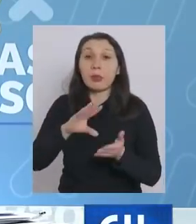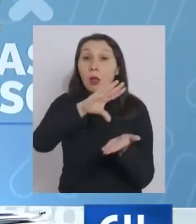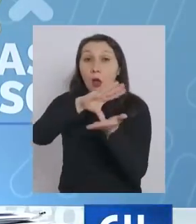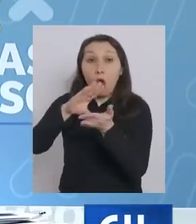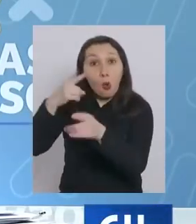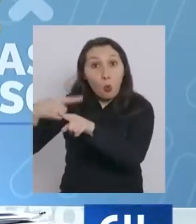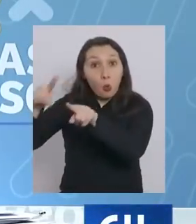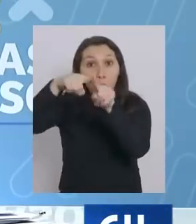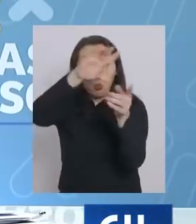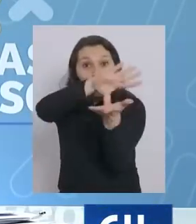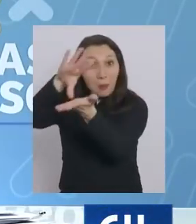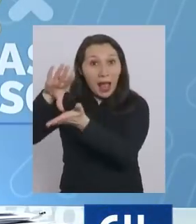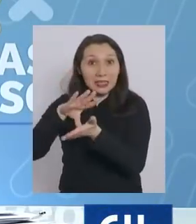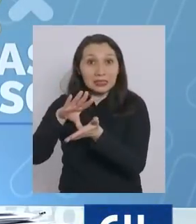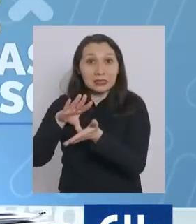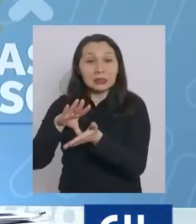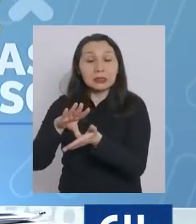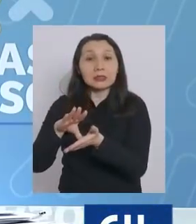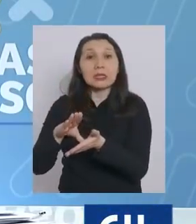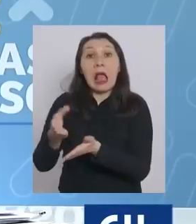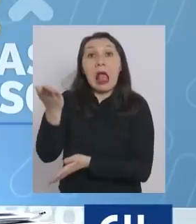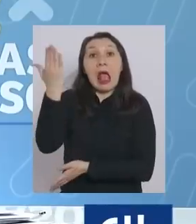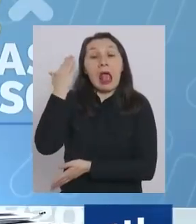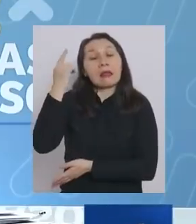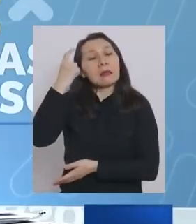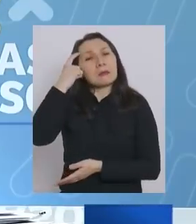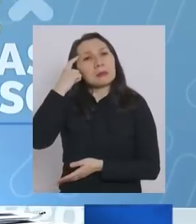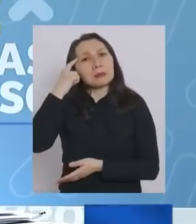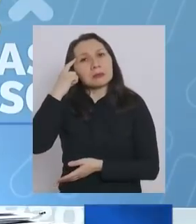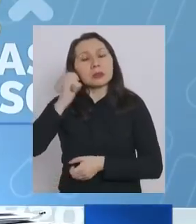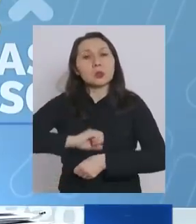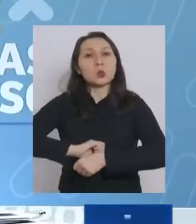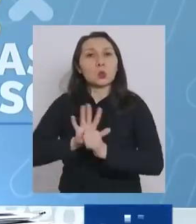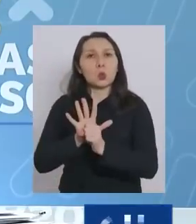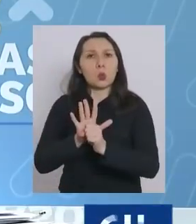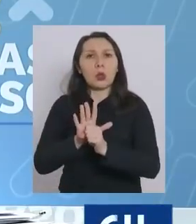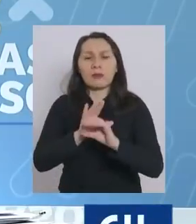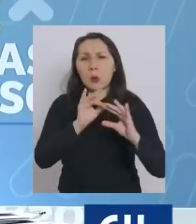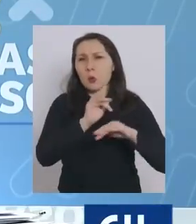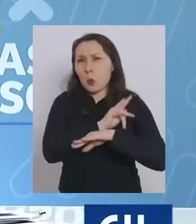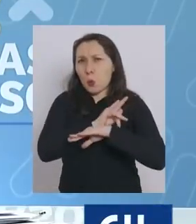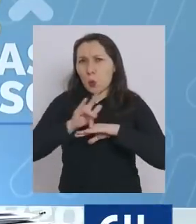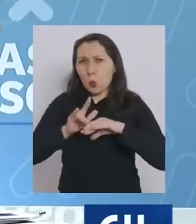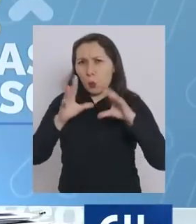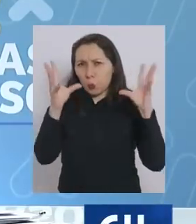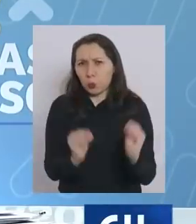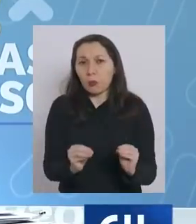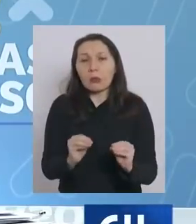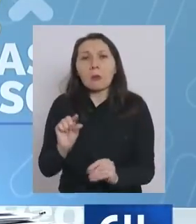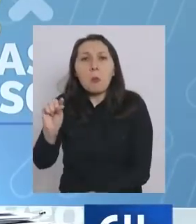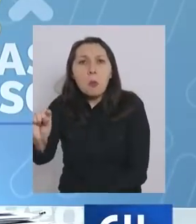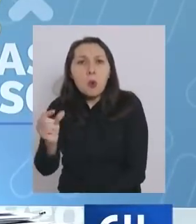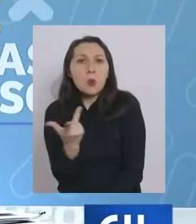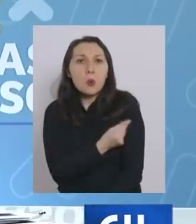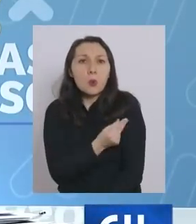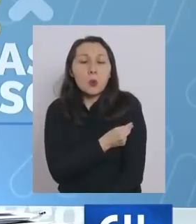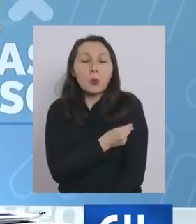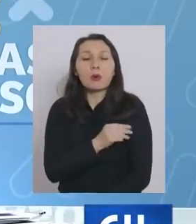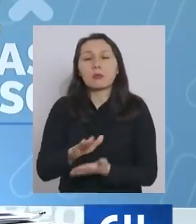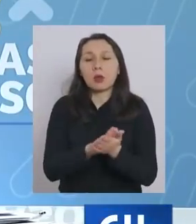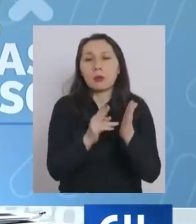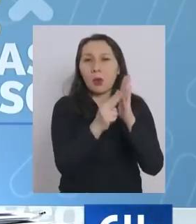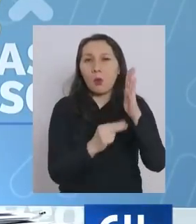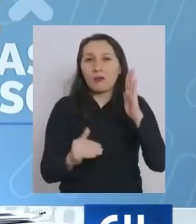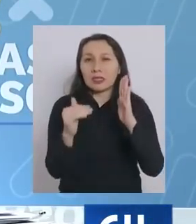países en los cuales se privilegió el coronavirus cero, pero que vacunaron muy poco, como Nueva